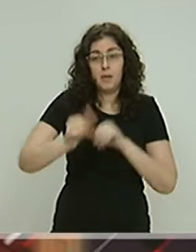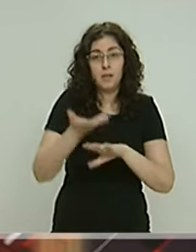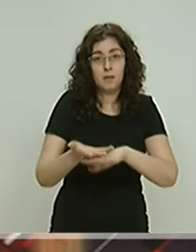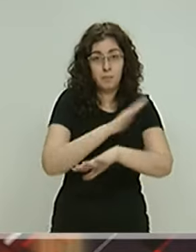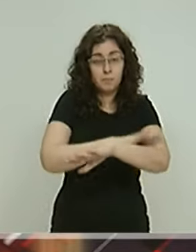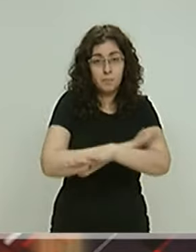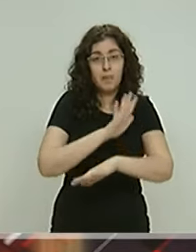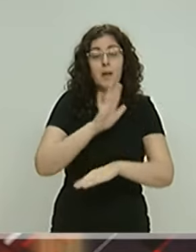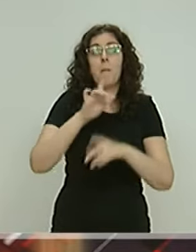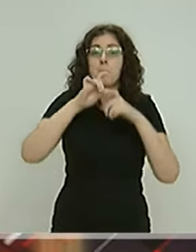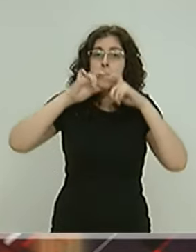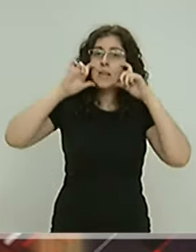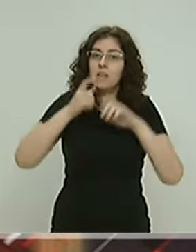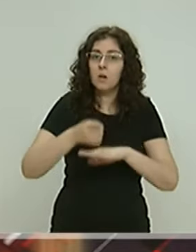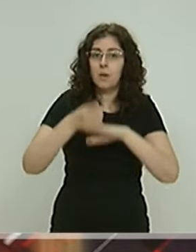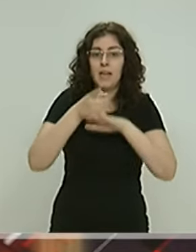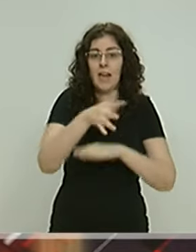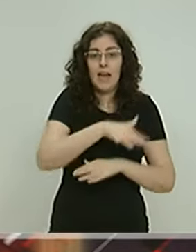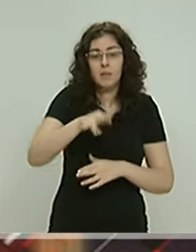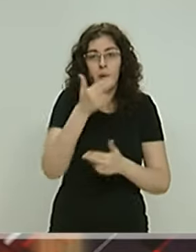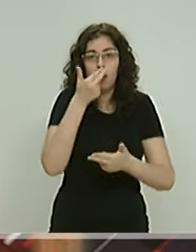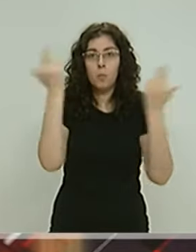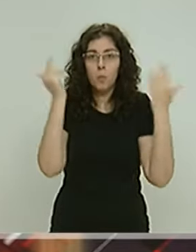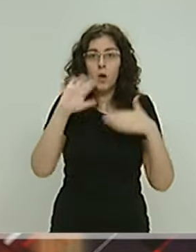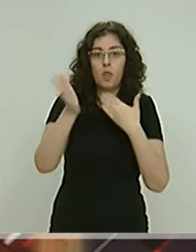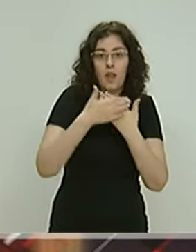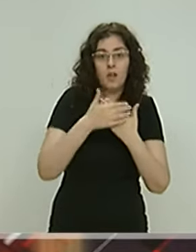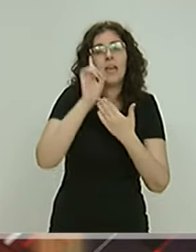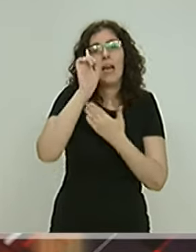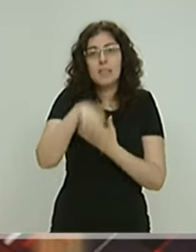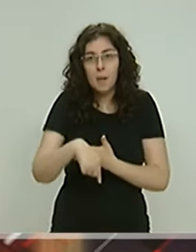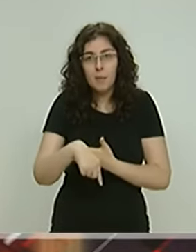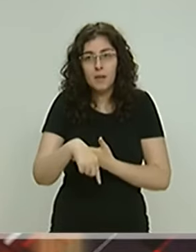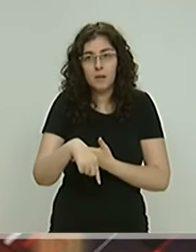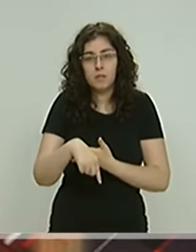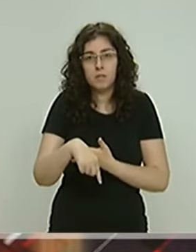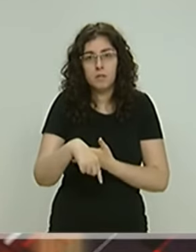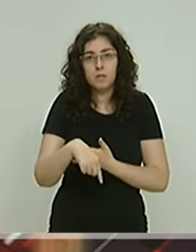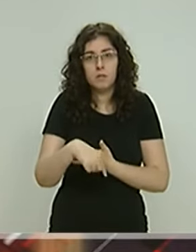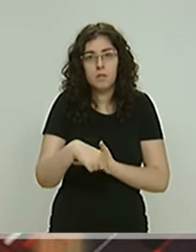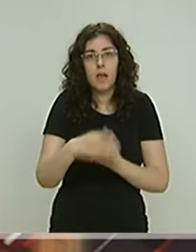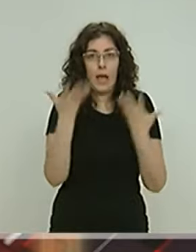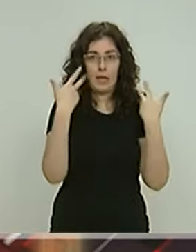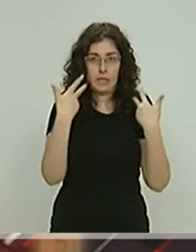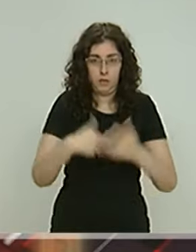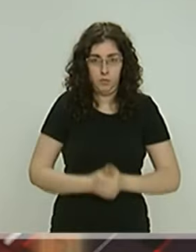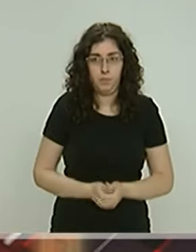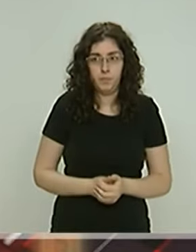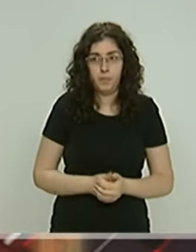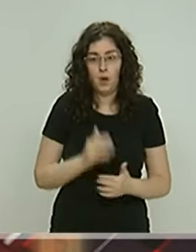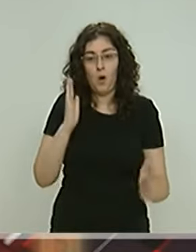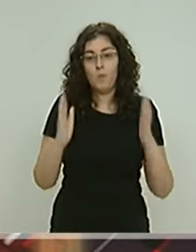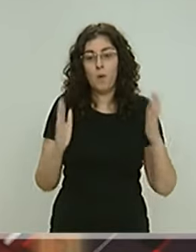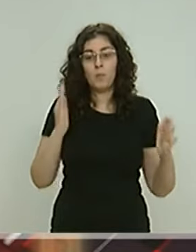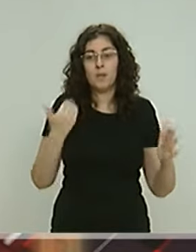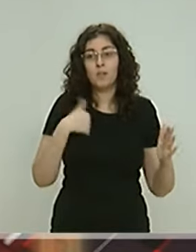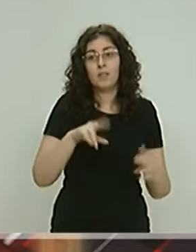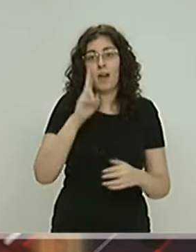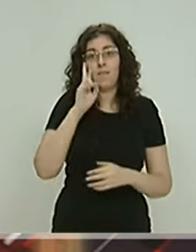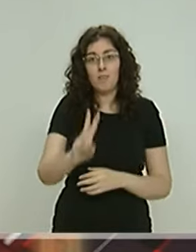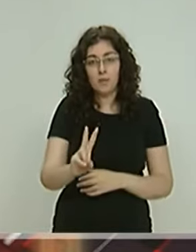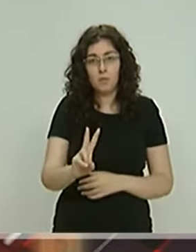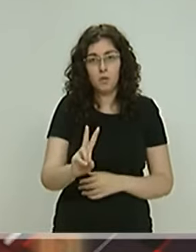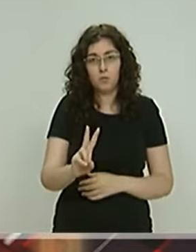mascarilla obligatoria en espacios públicos cerrados y también en exteriores. Exteriores. Estamos en un momento en el que ya empezamos a ver